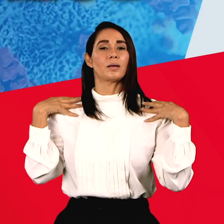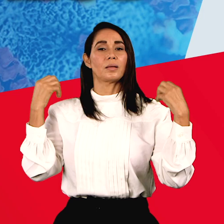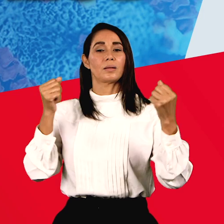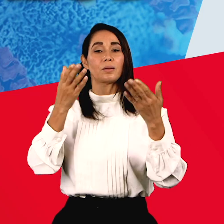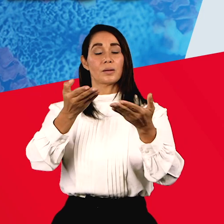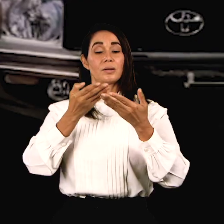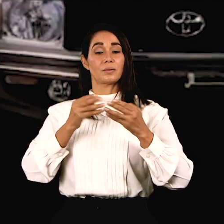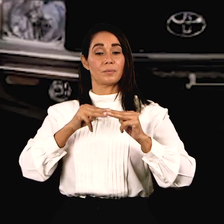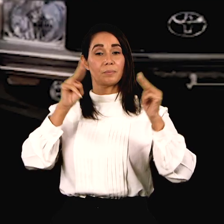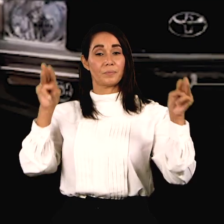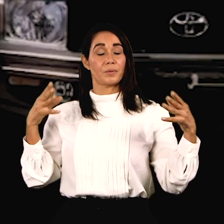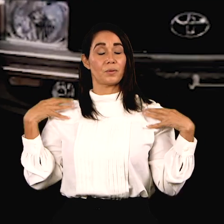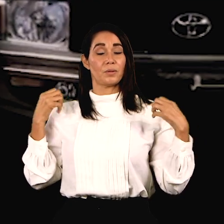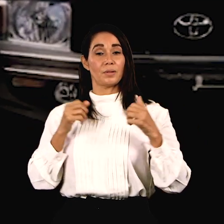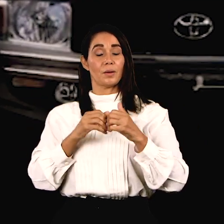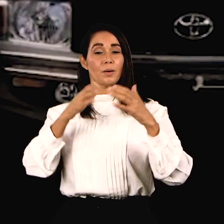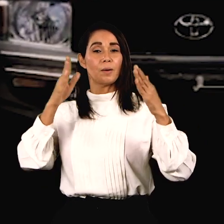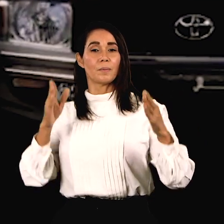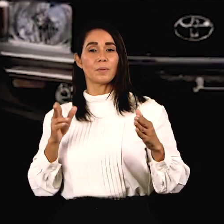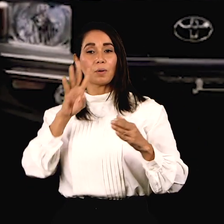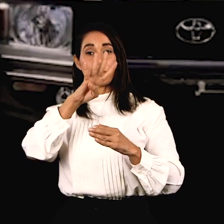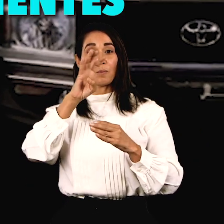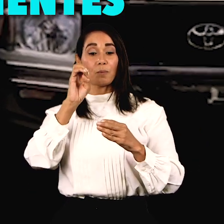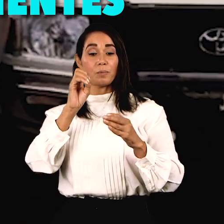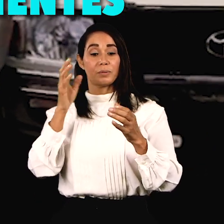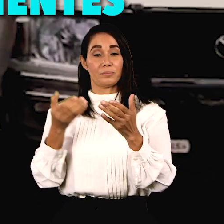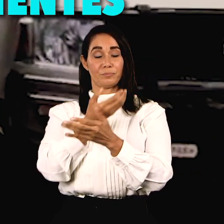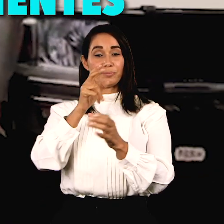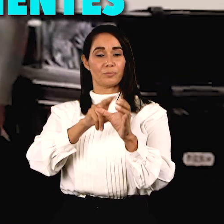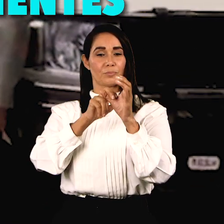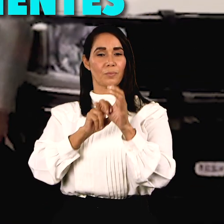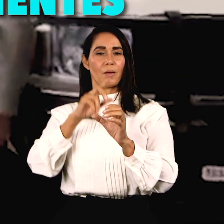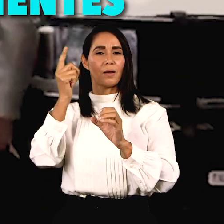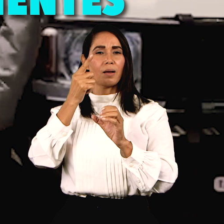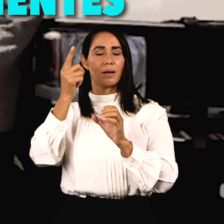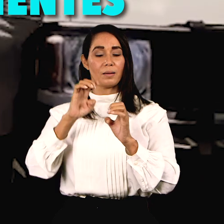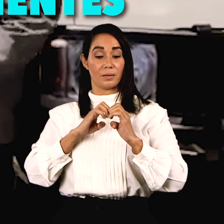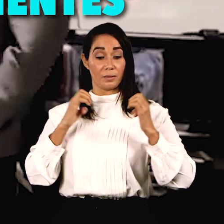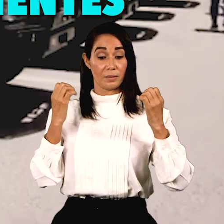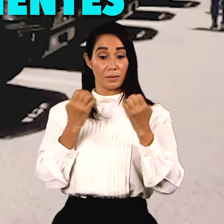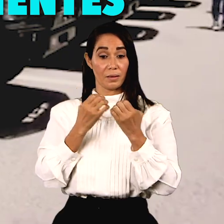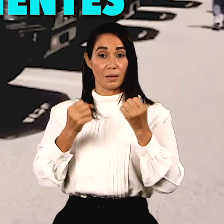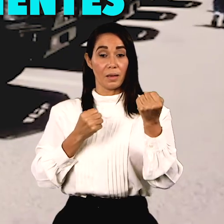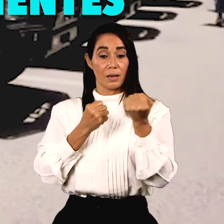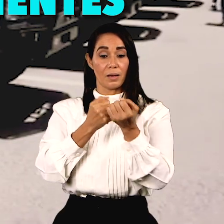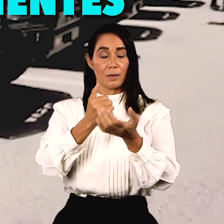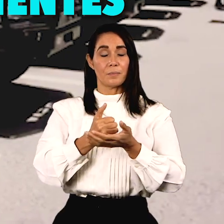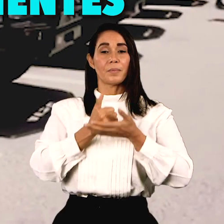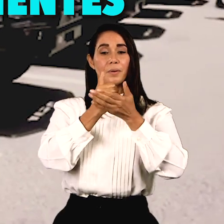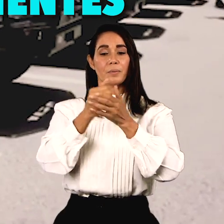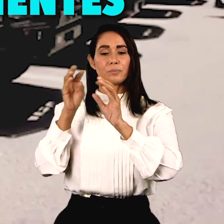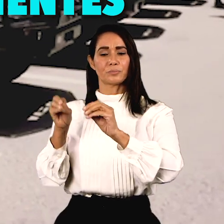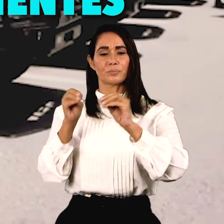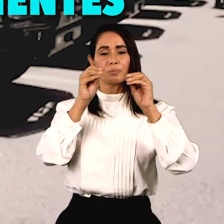Nacional de Salud recibió del Ministerio de Salud Pública 40 nuevas ambulancias equipadas para